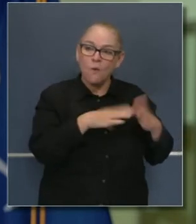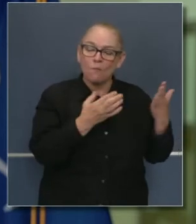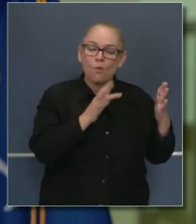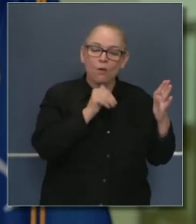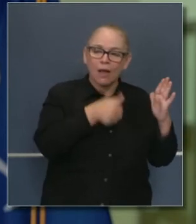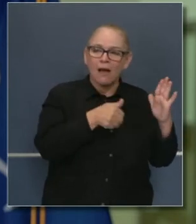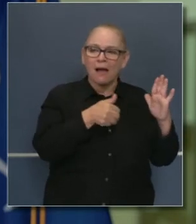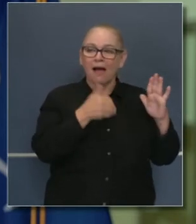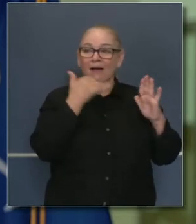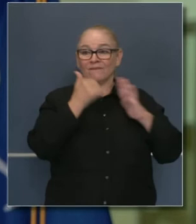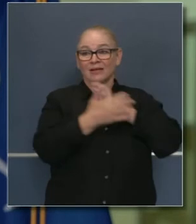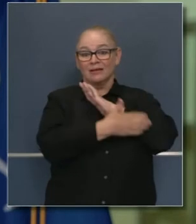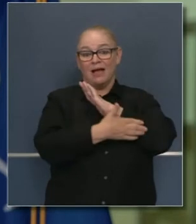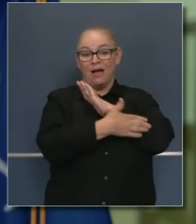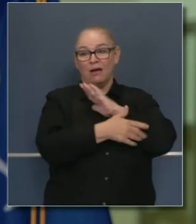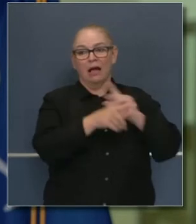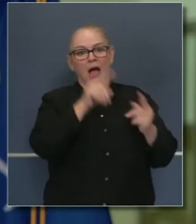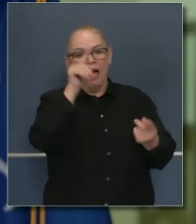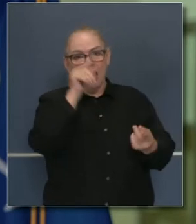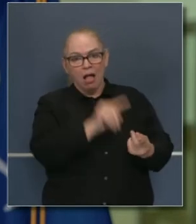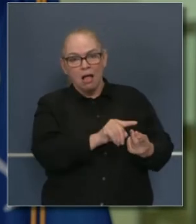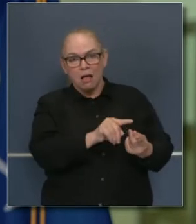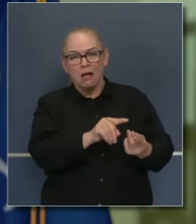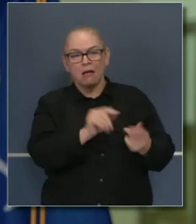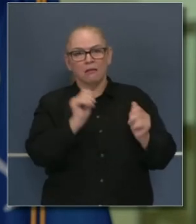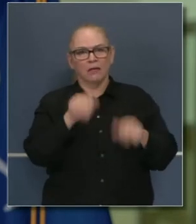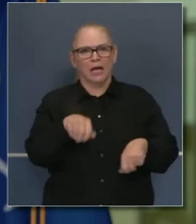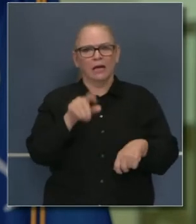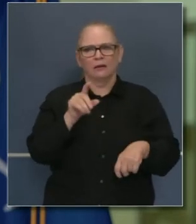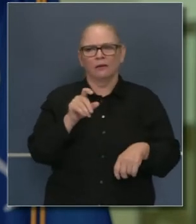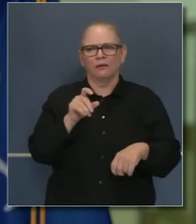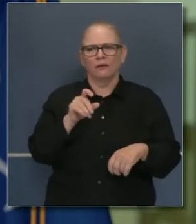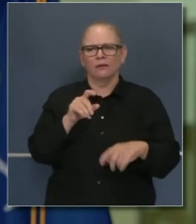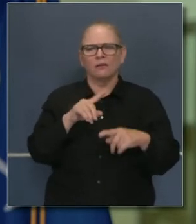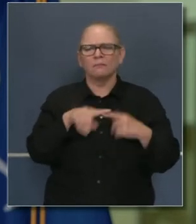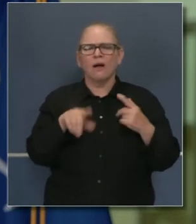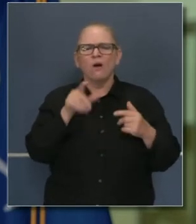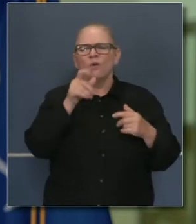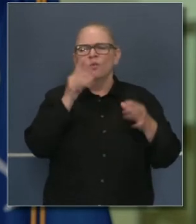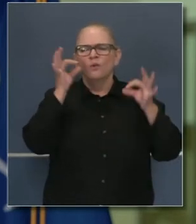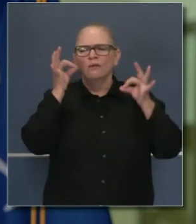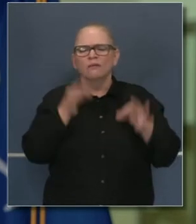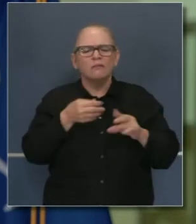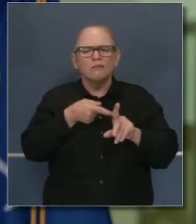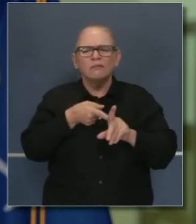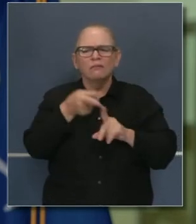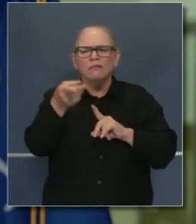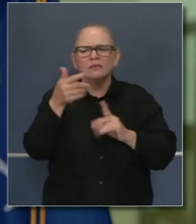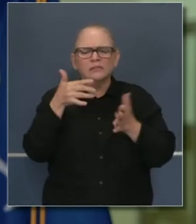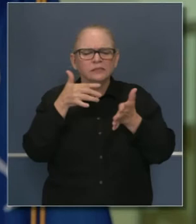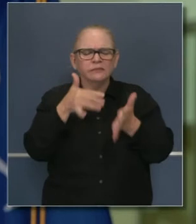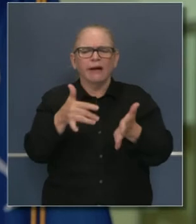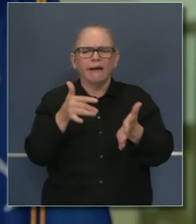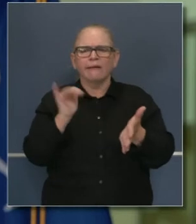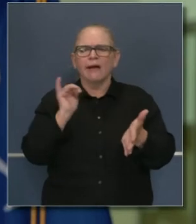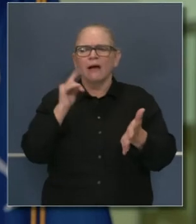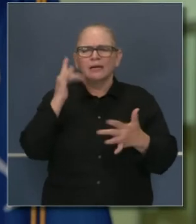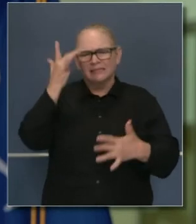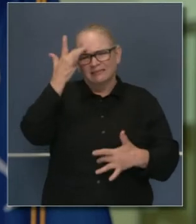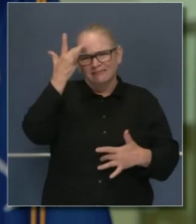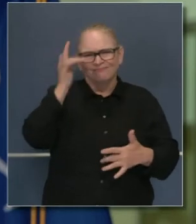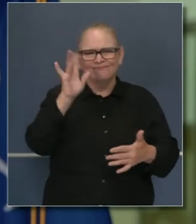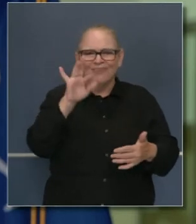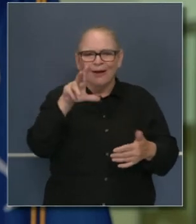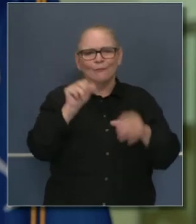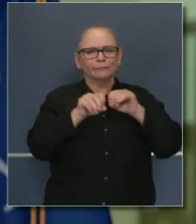sector comercial la semana. Pero hablando de penmediólogo y expertos de enfermedades